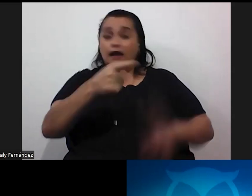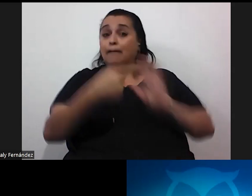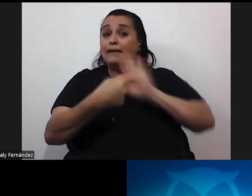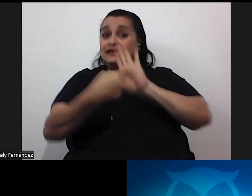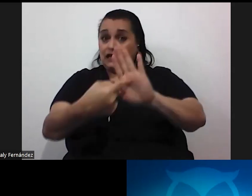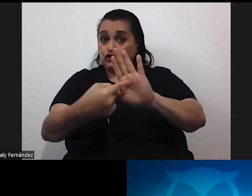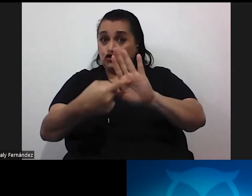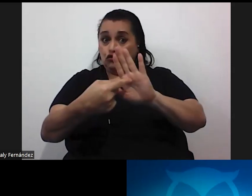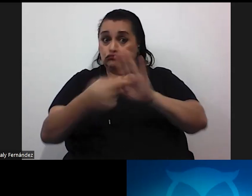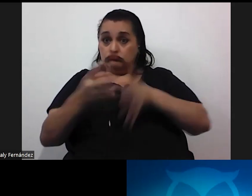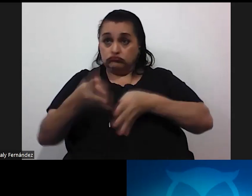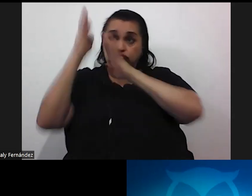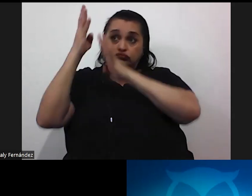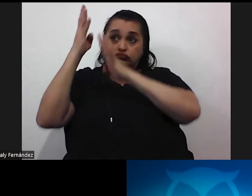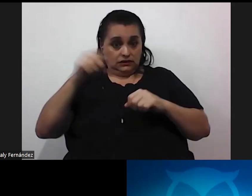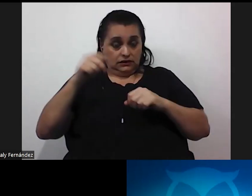disponible